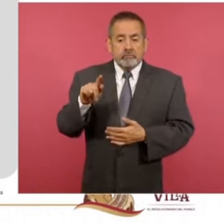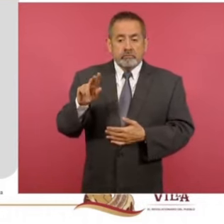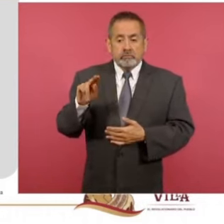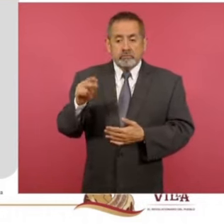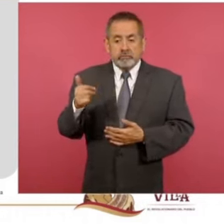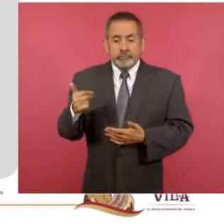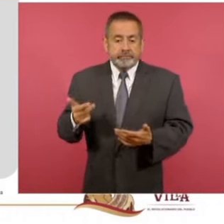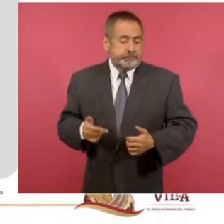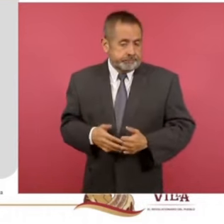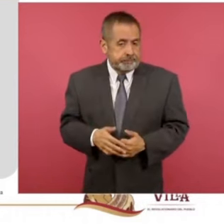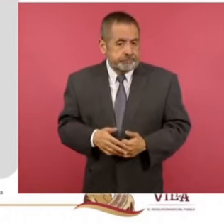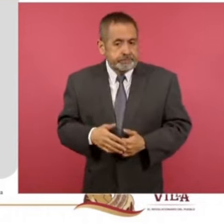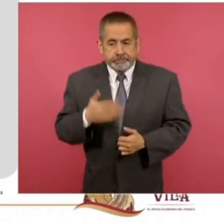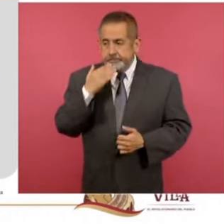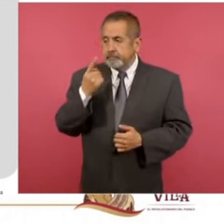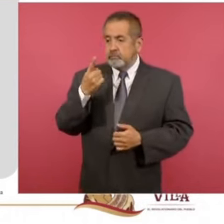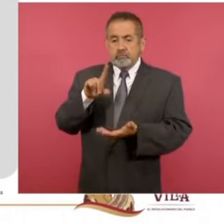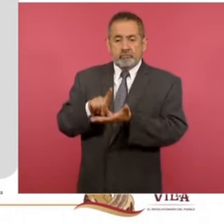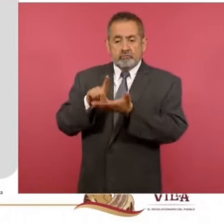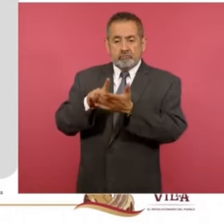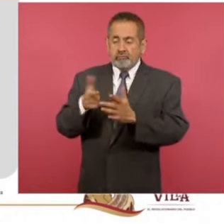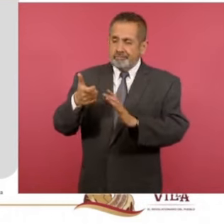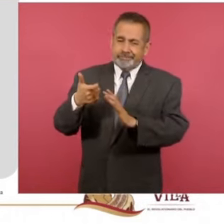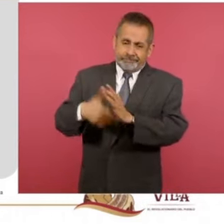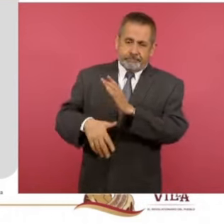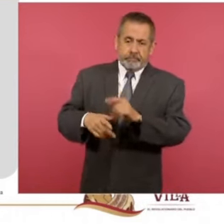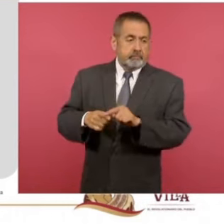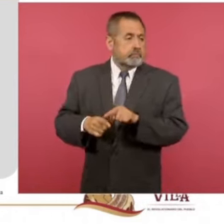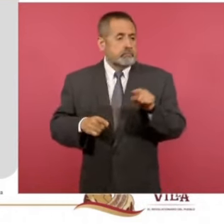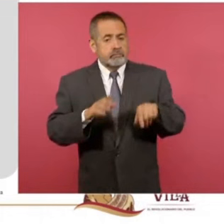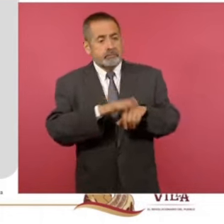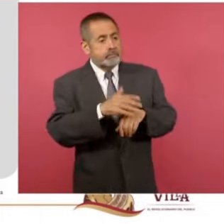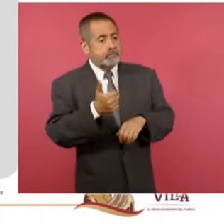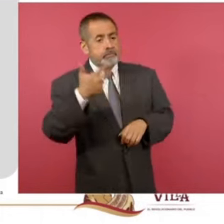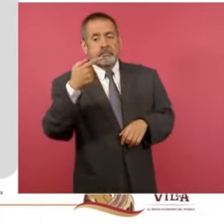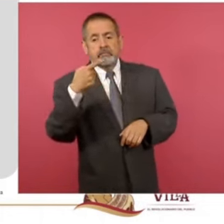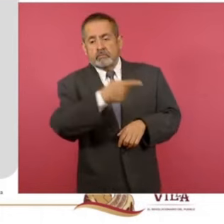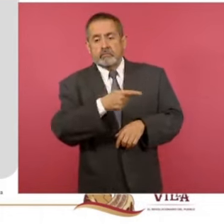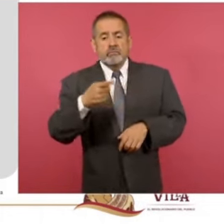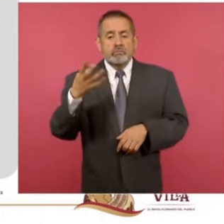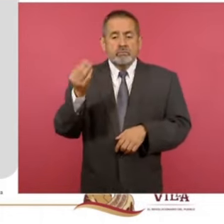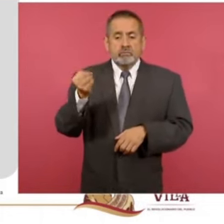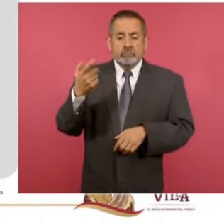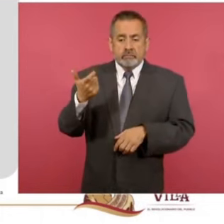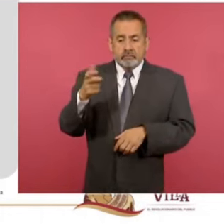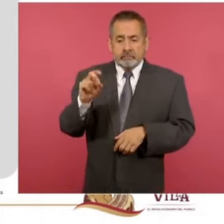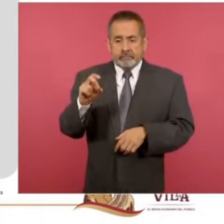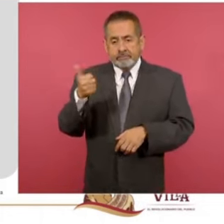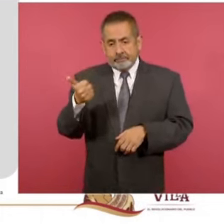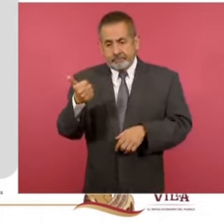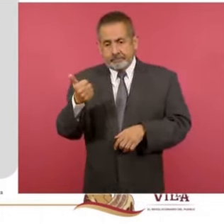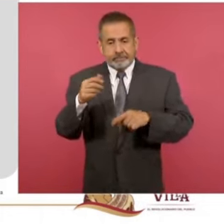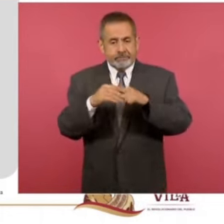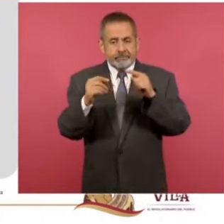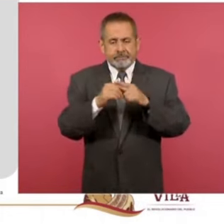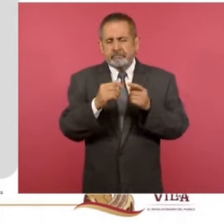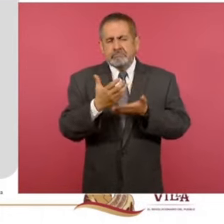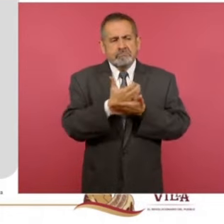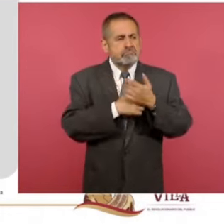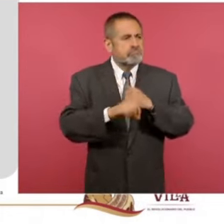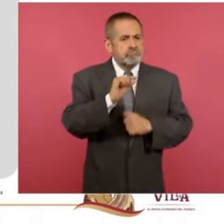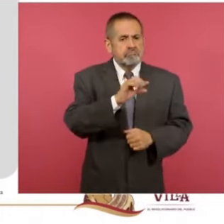ochenta y seis centavos el litro, el precio máximo nueve pesos con treinta y tres centavos, un ahorro muy